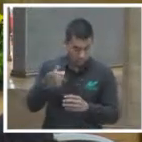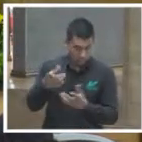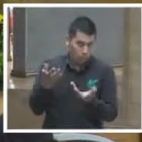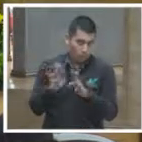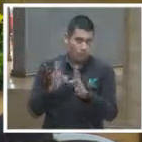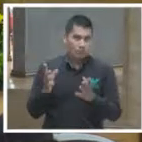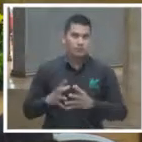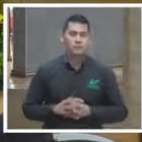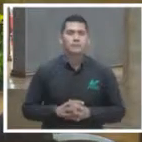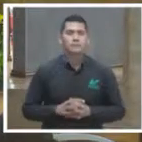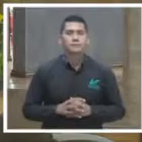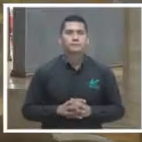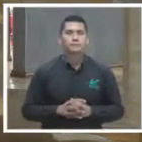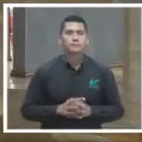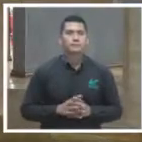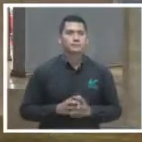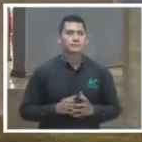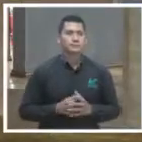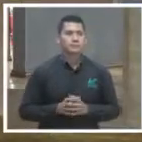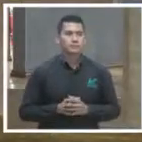yo creo que si alguien más tiene ¿te parece?